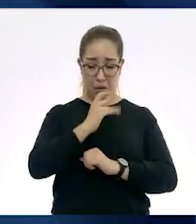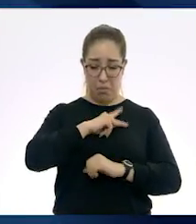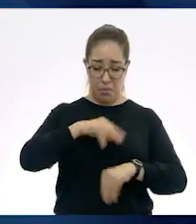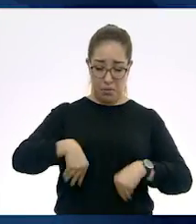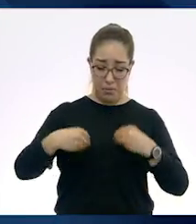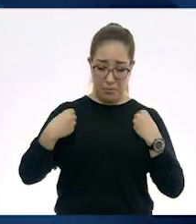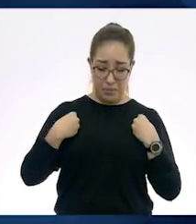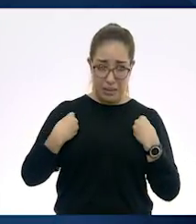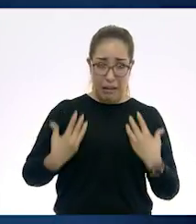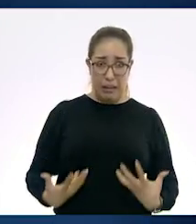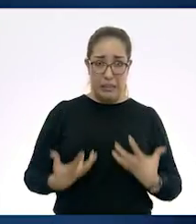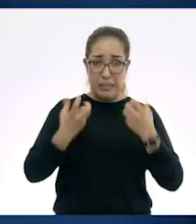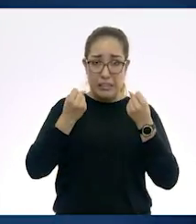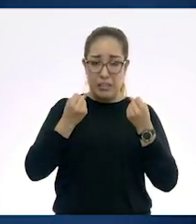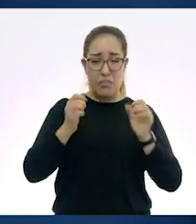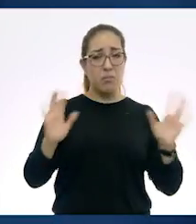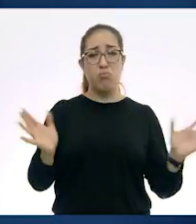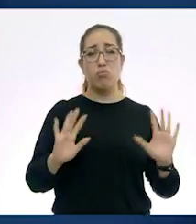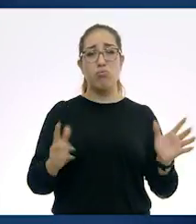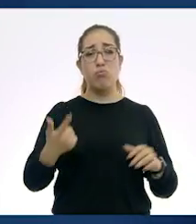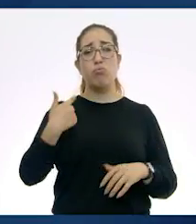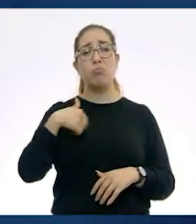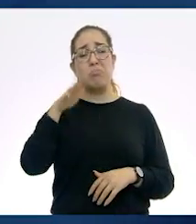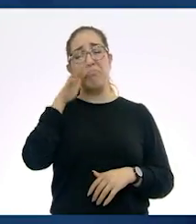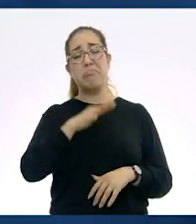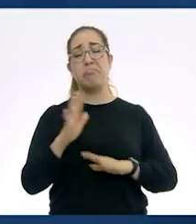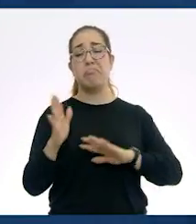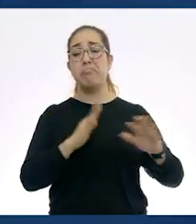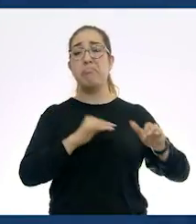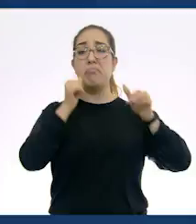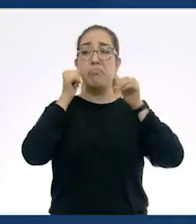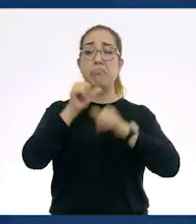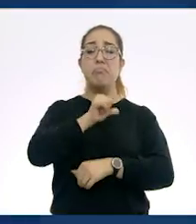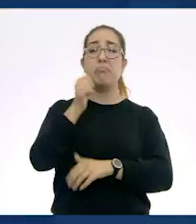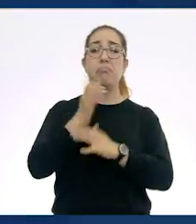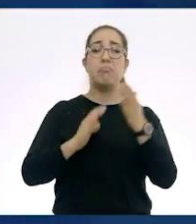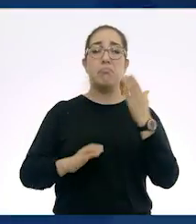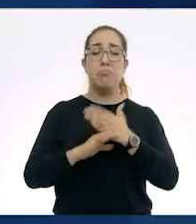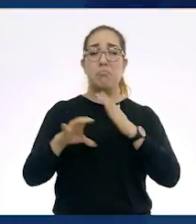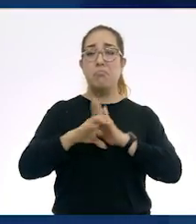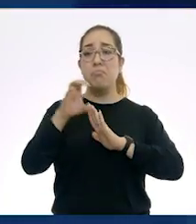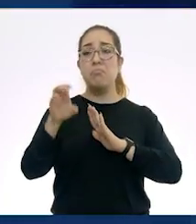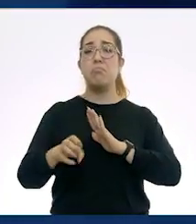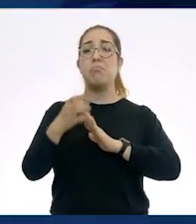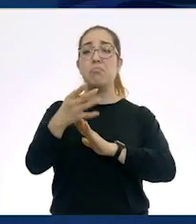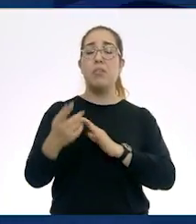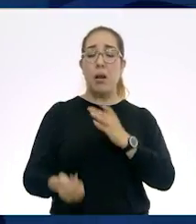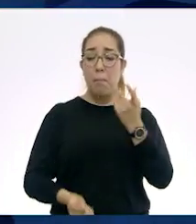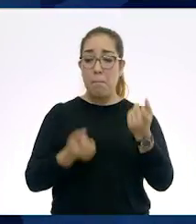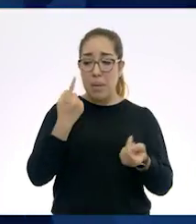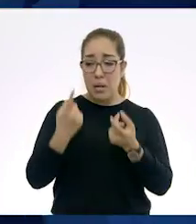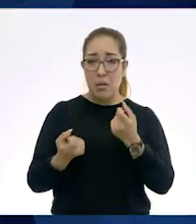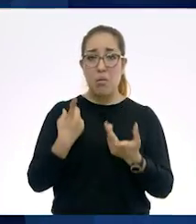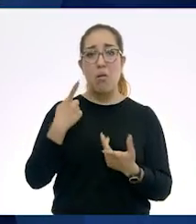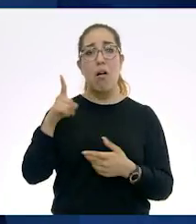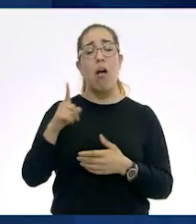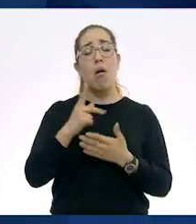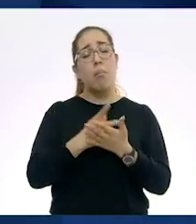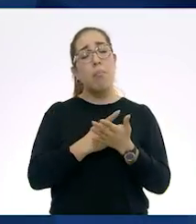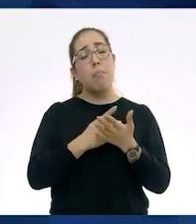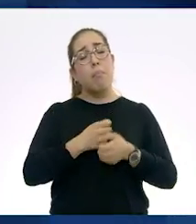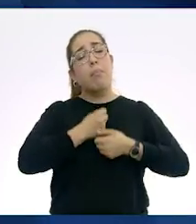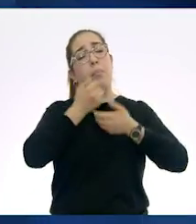nos podemos preocupar por otras cosas. Por ejemplo, en el Egipto Antiguo se tiene registro de los primeros poemas. También